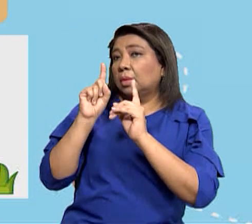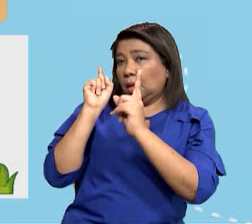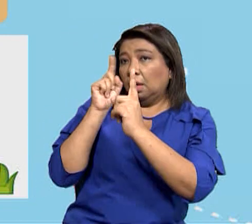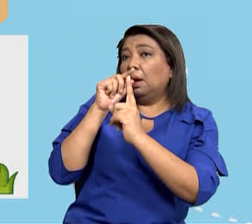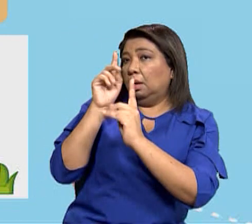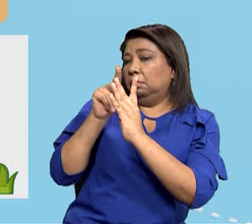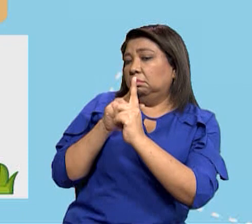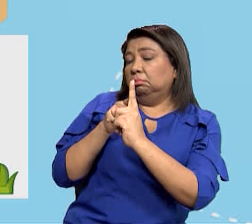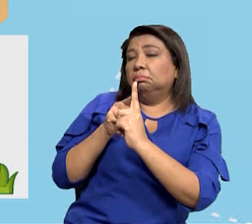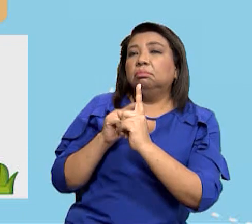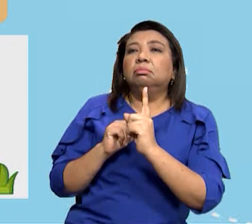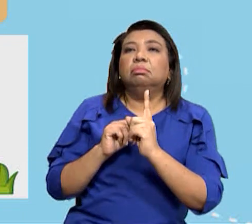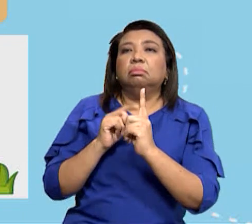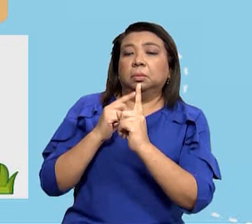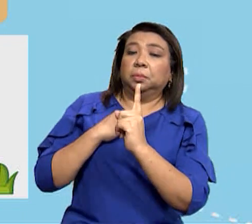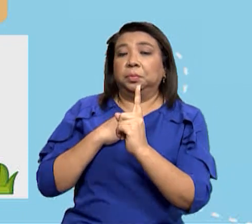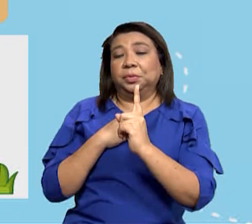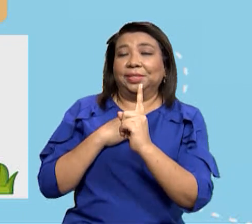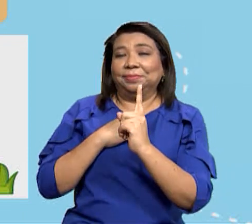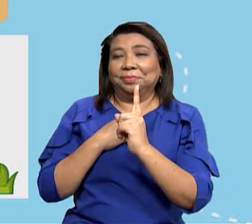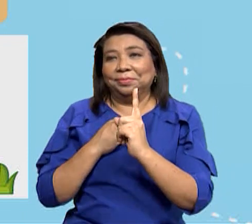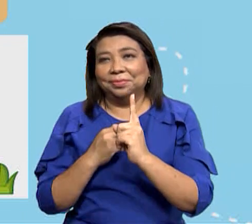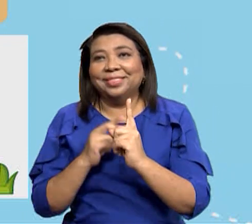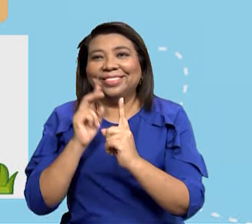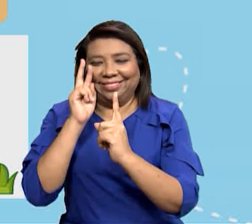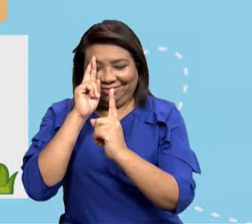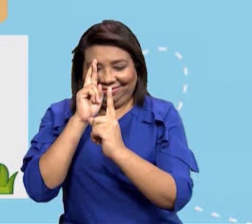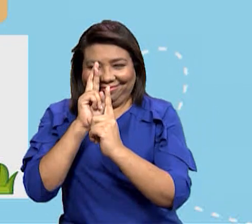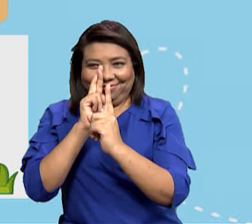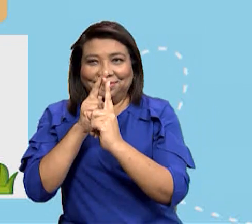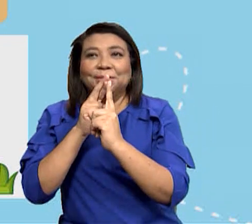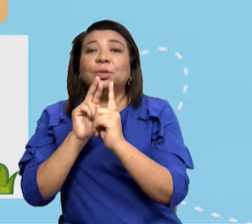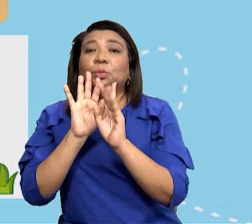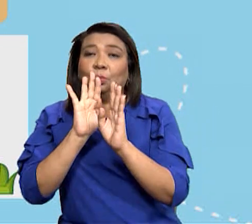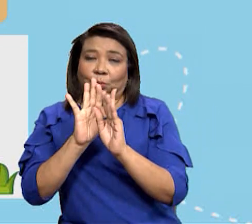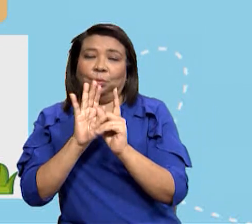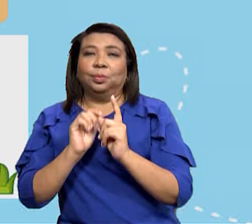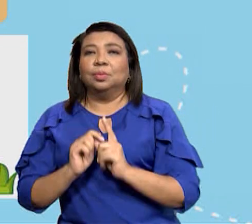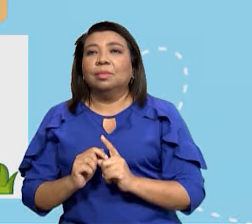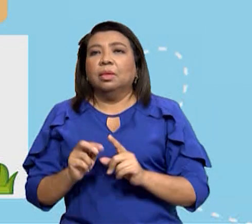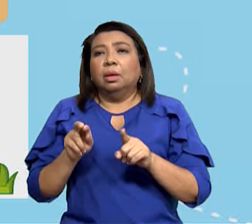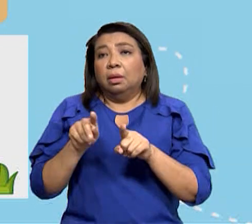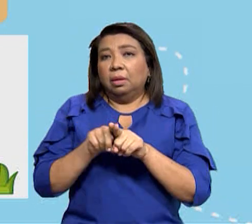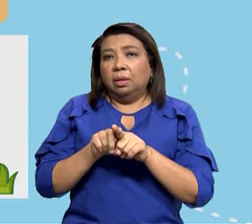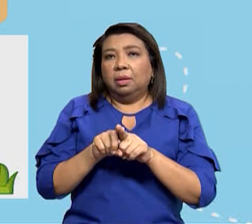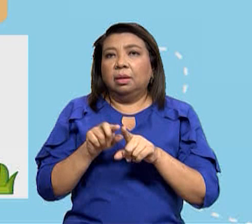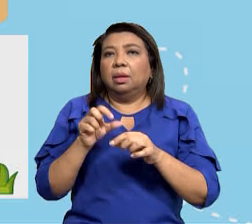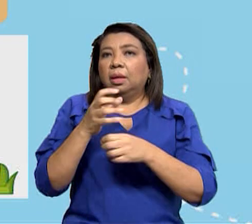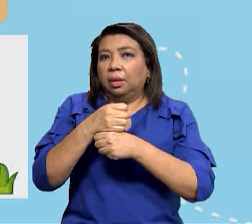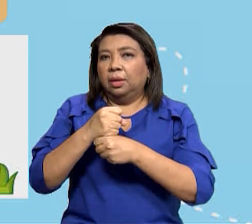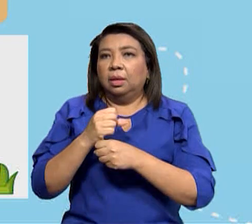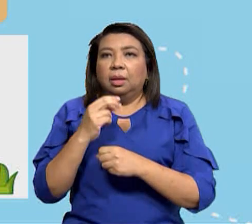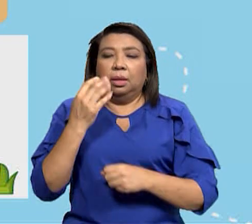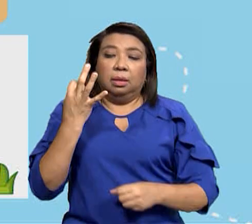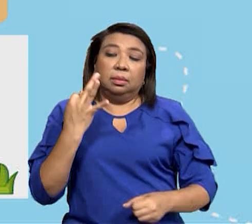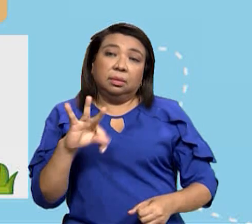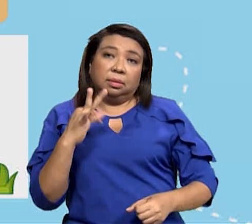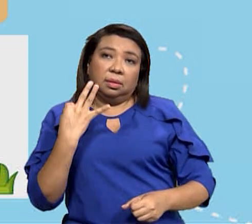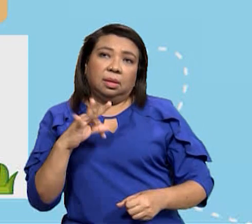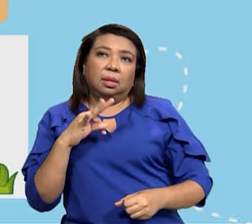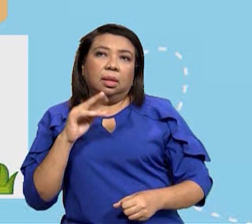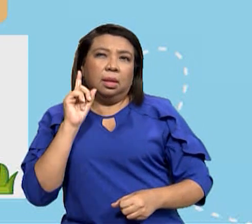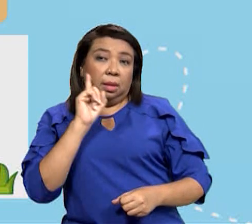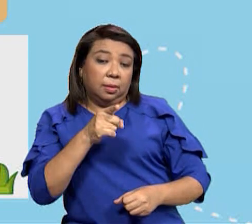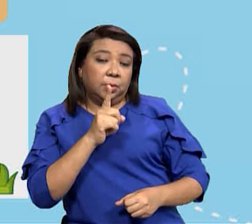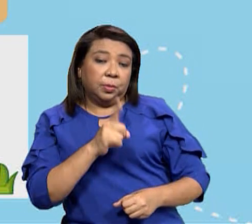esa es la más importante porque es la que va a determinar el futuro que tú vas a tener cuando ya seas